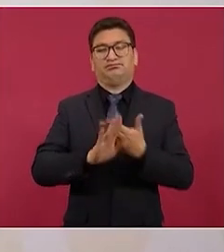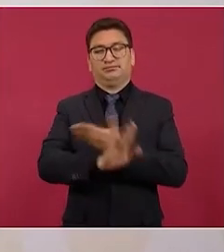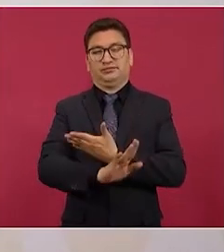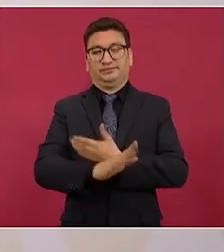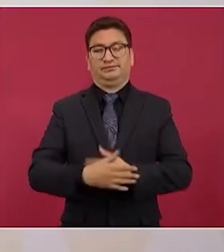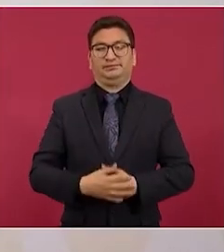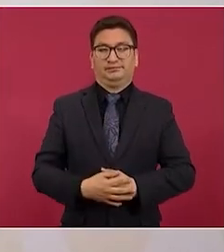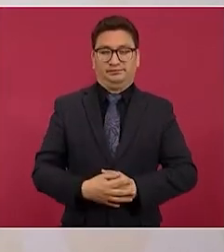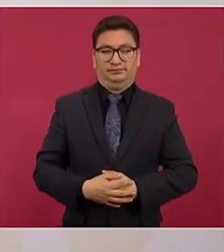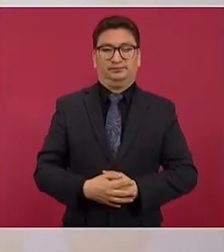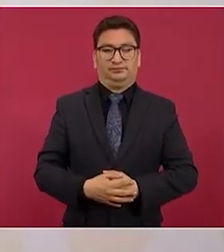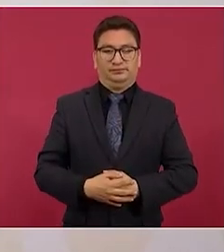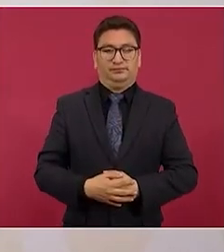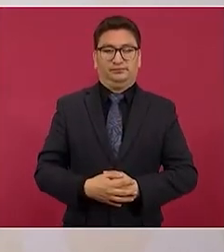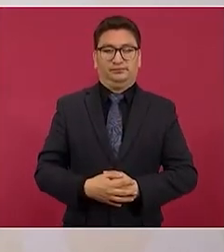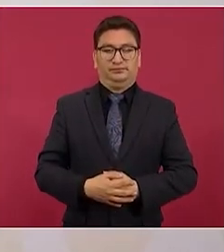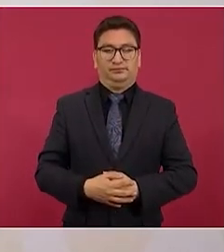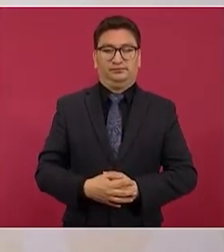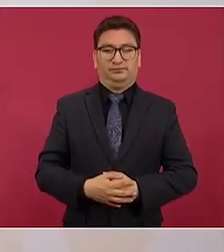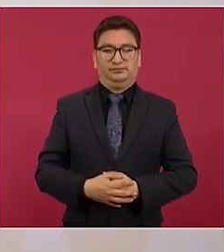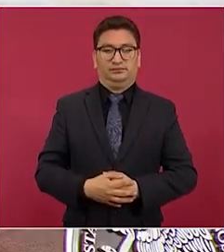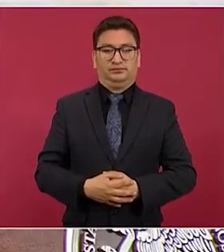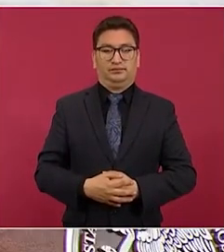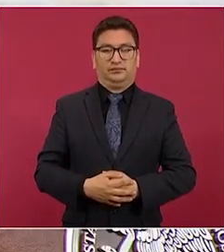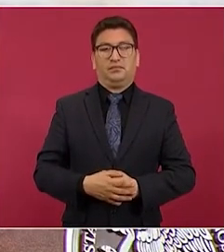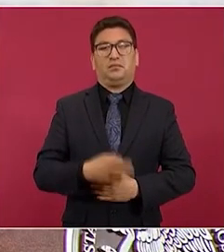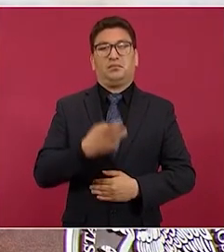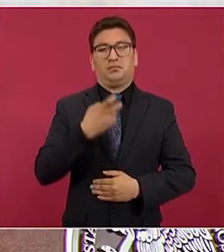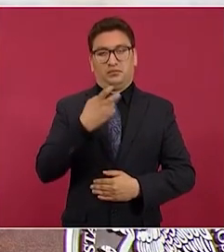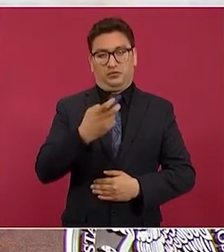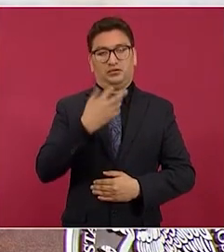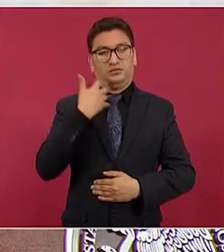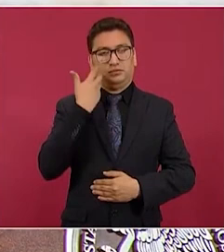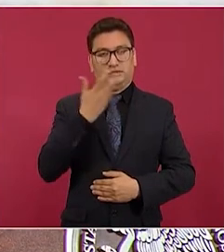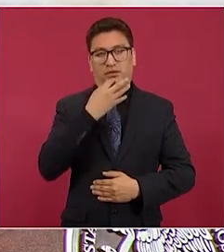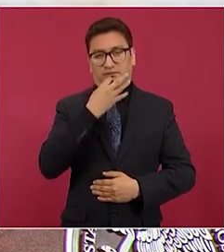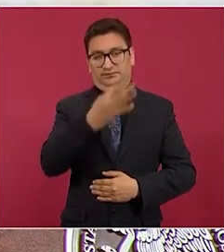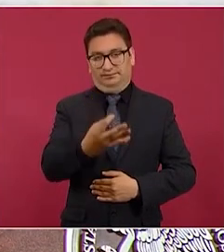Entonces, eso queríamos informarlo